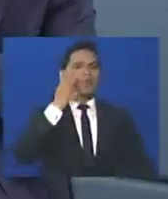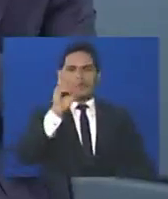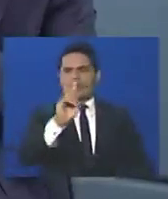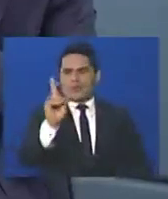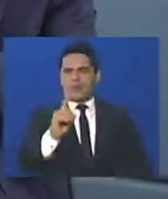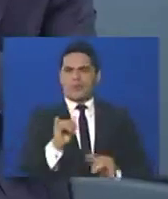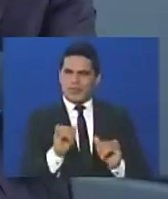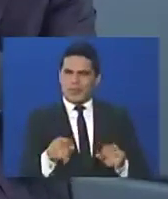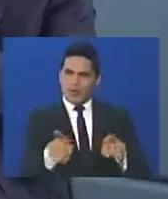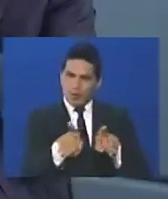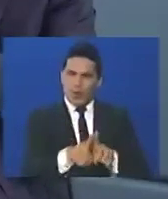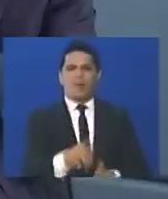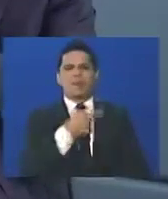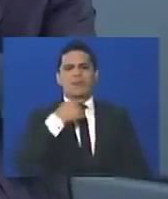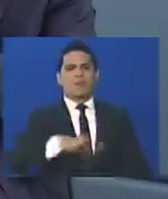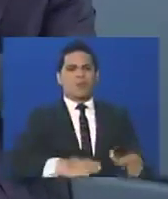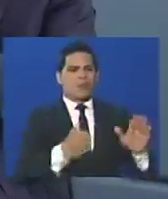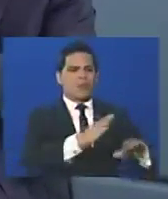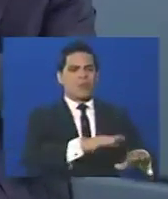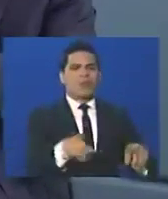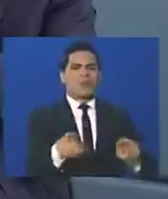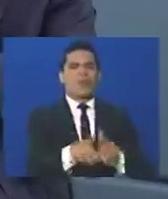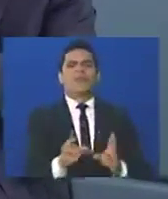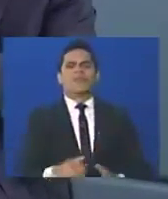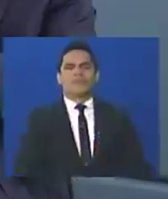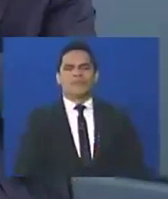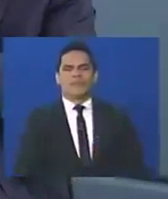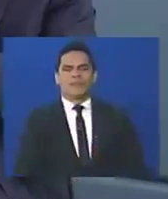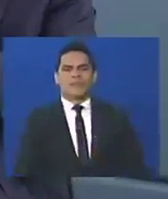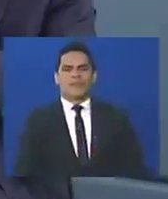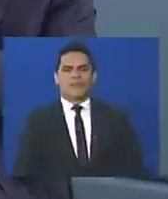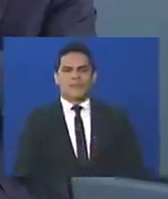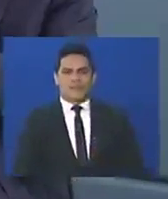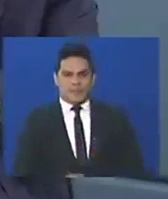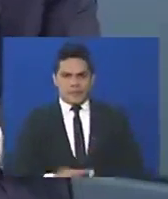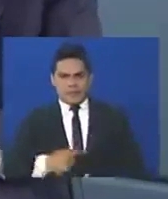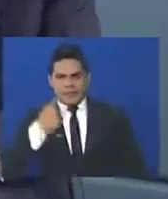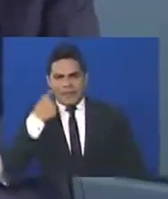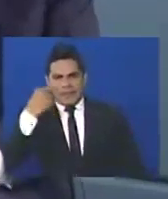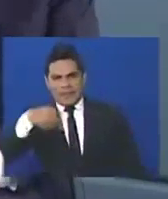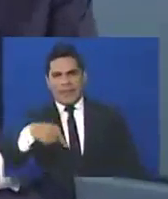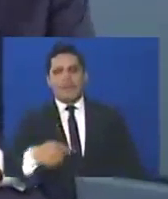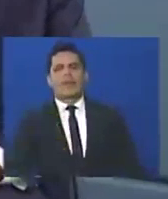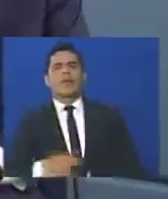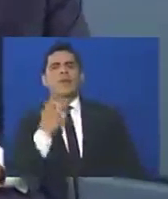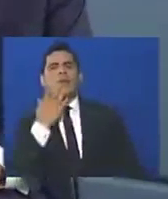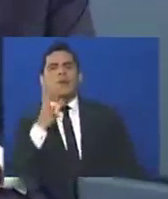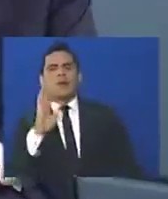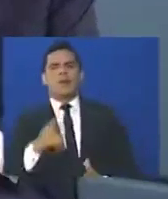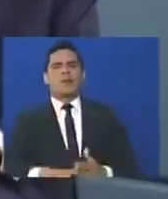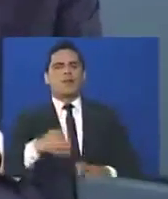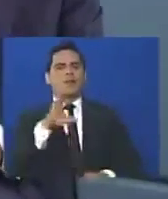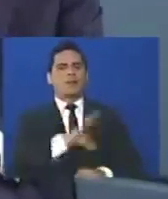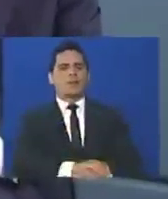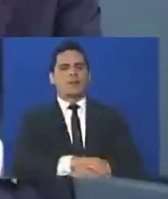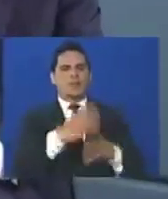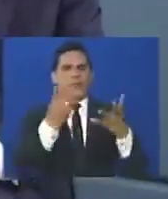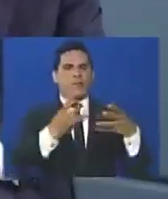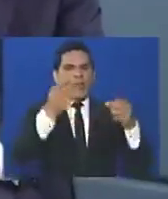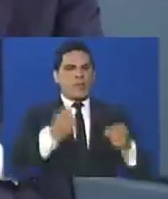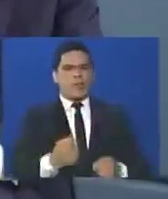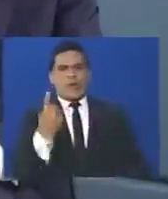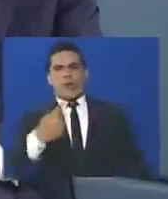es el cinismo más terrible que he escuchado. Mira, aquí se ha detenido, para detener a una persona,